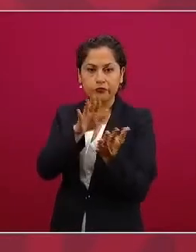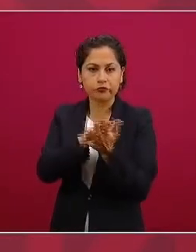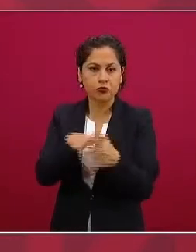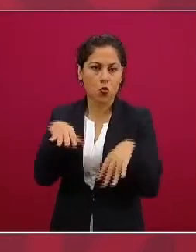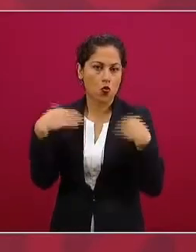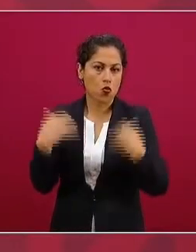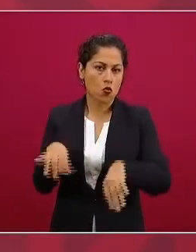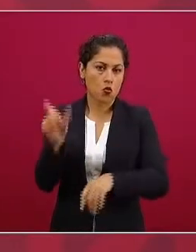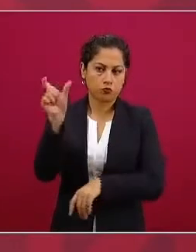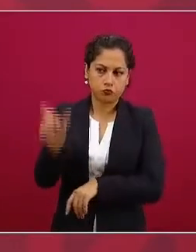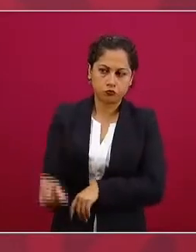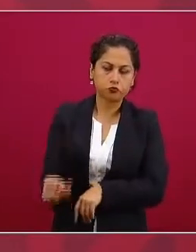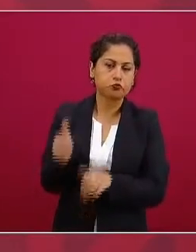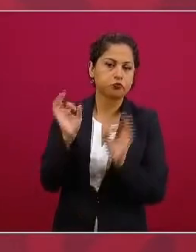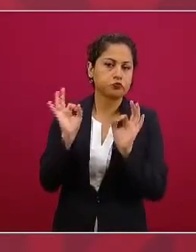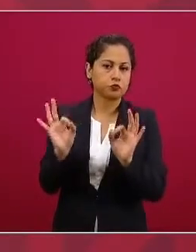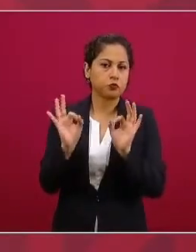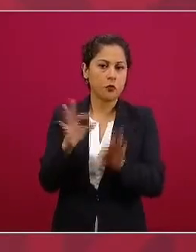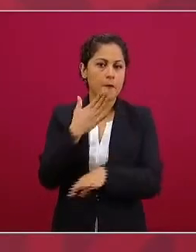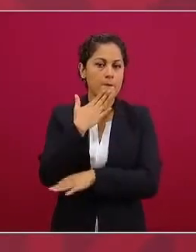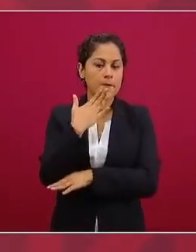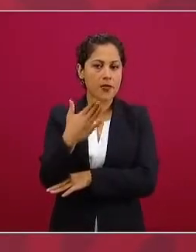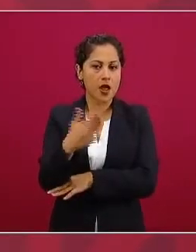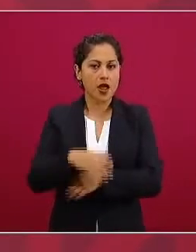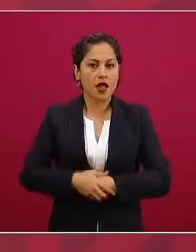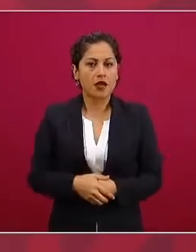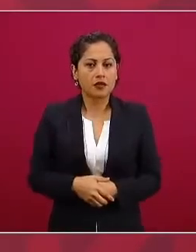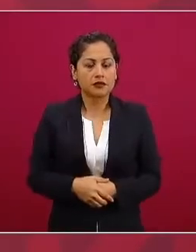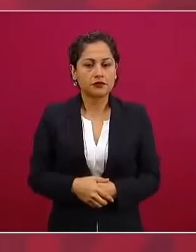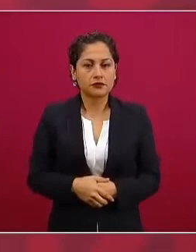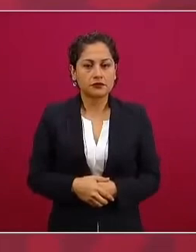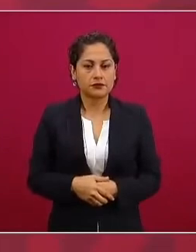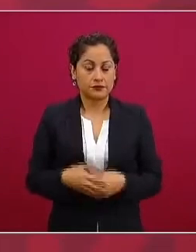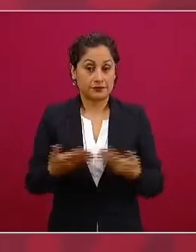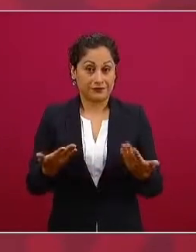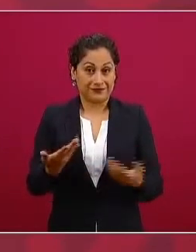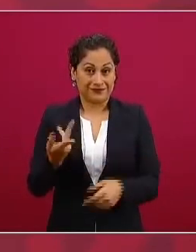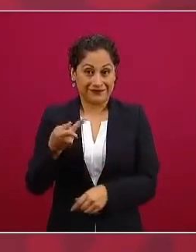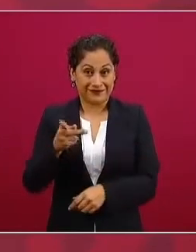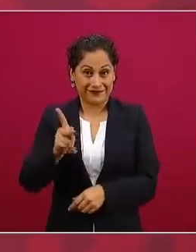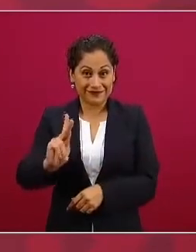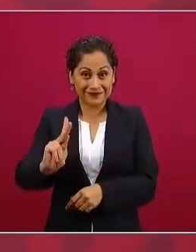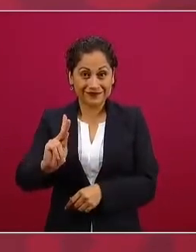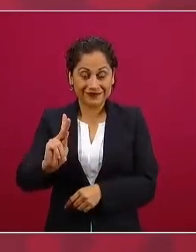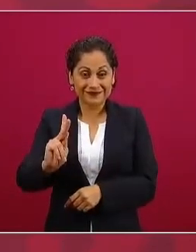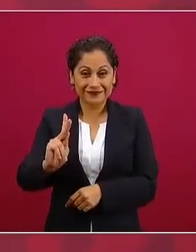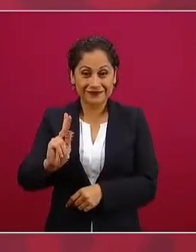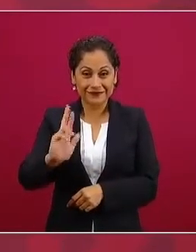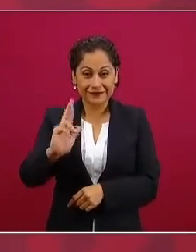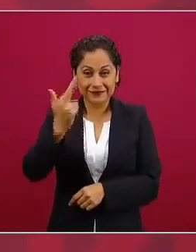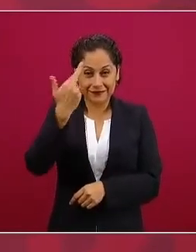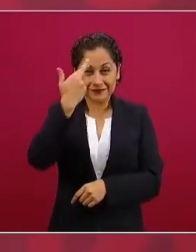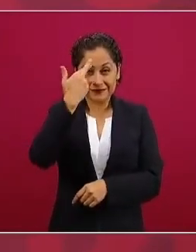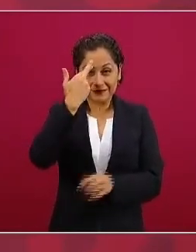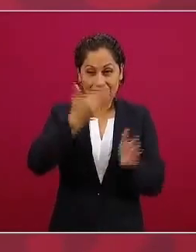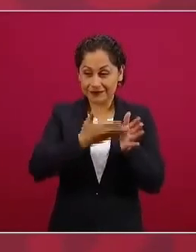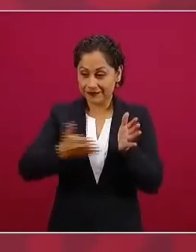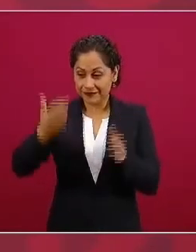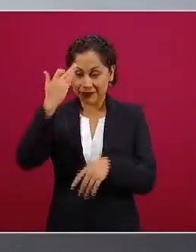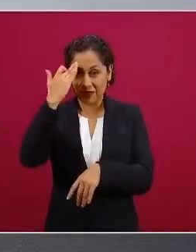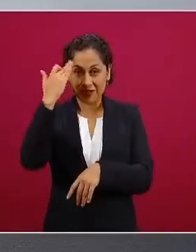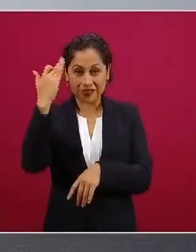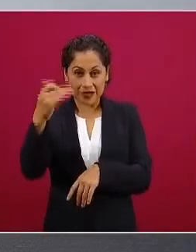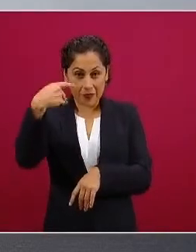a pesar estamos hablando de los años